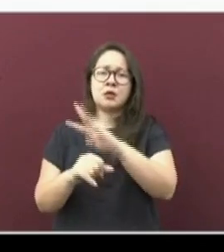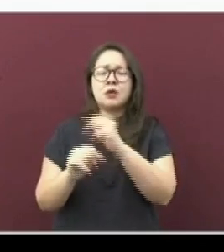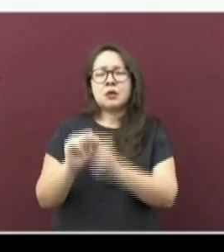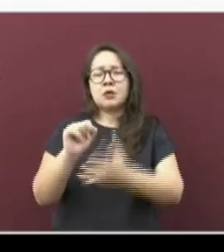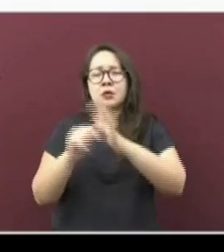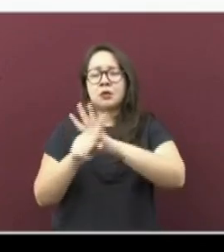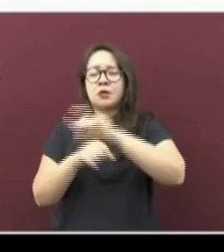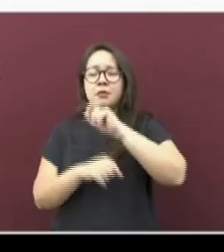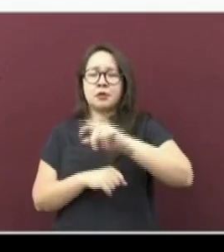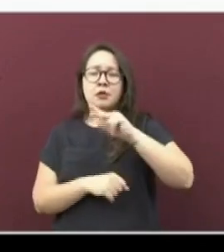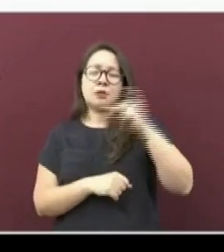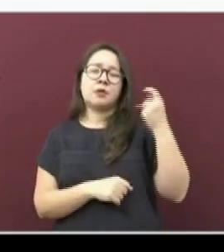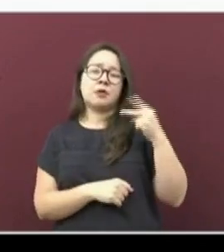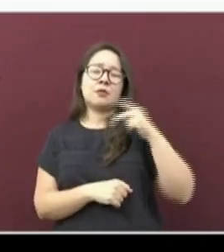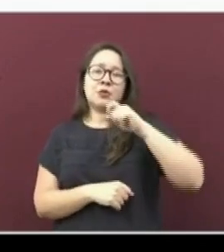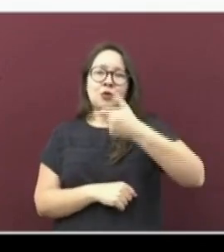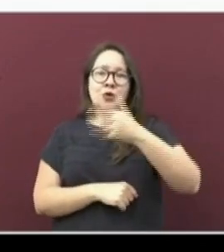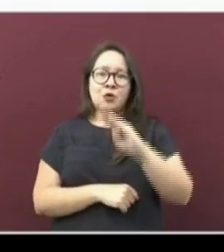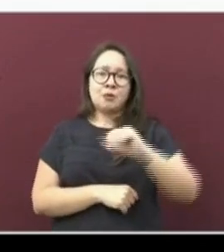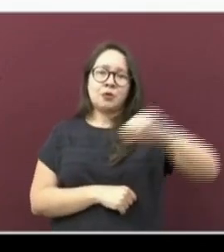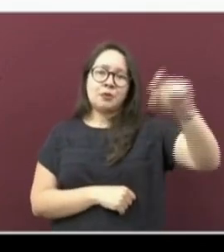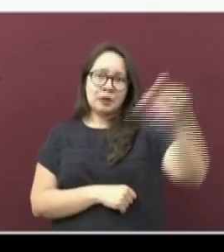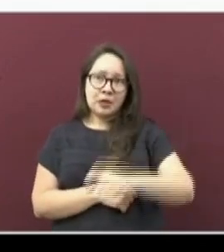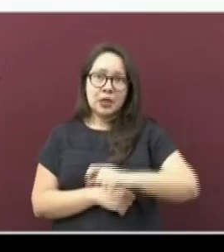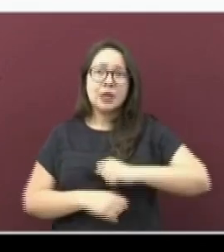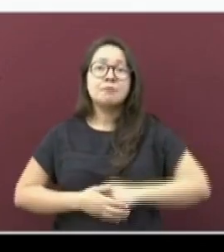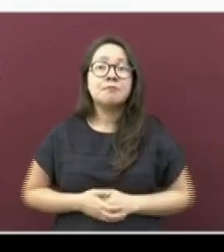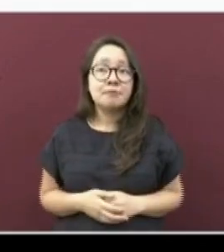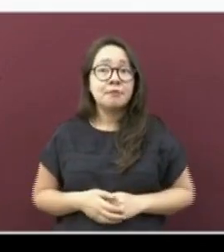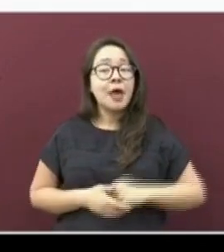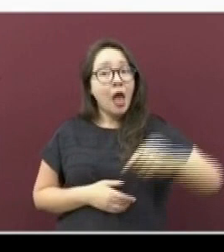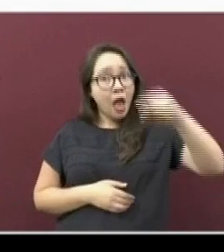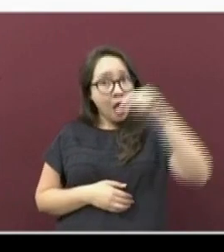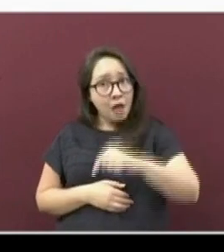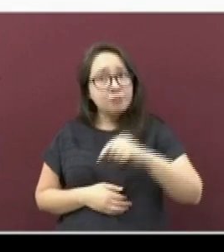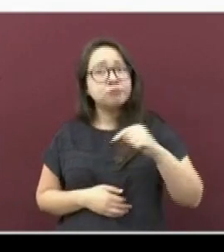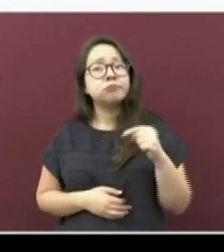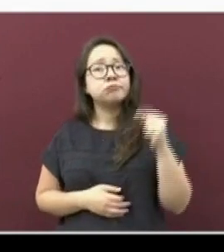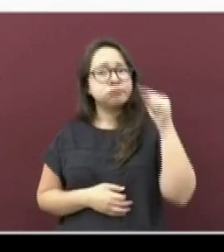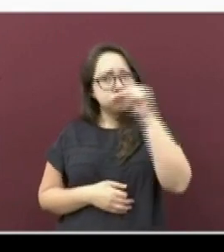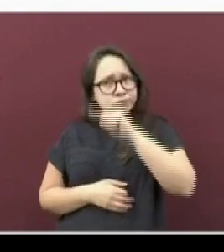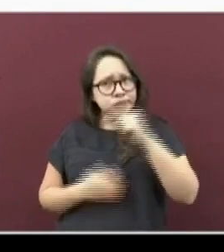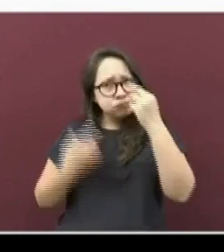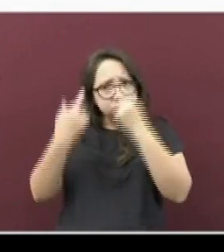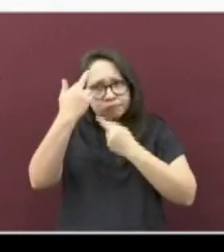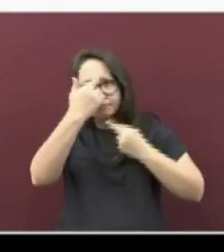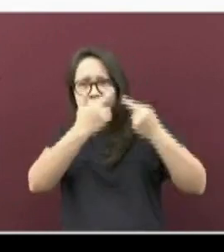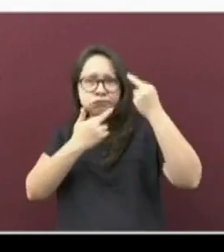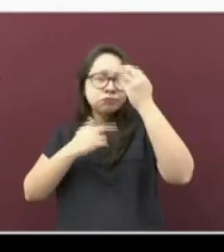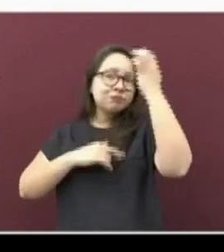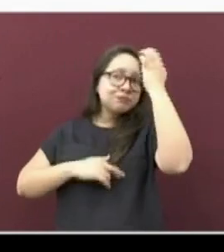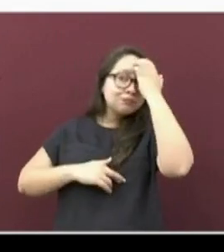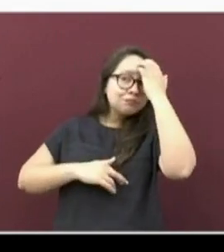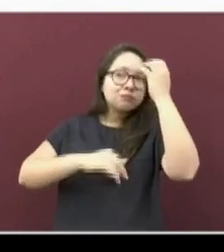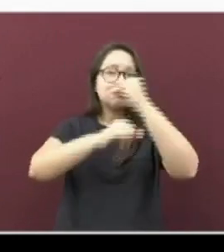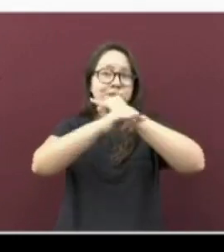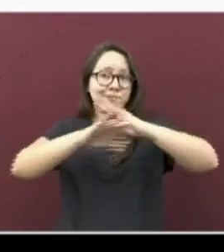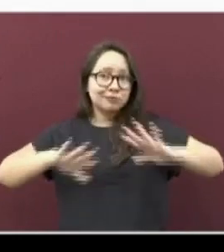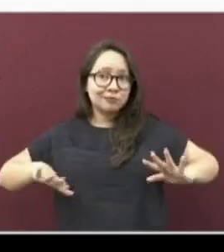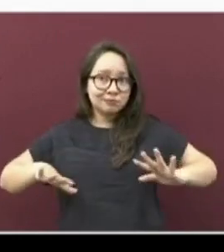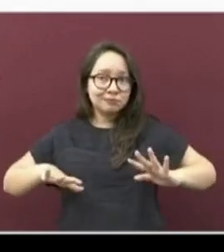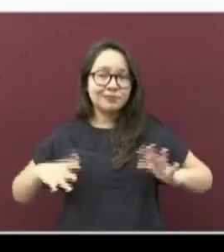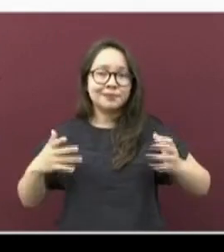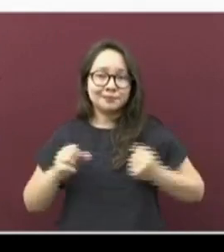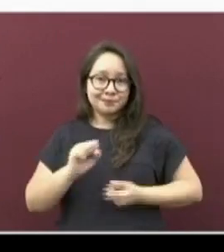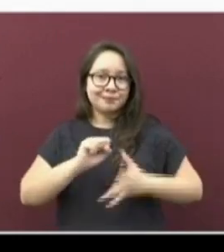.veracruz.gov.mx, en la cual puede mantenerse actualizado en los temas de